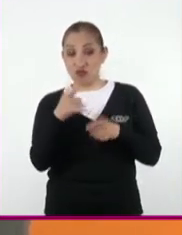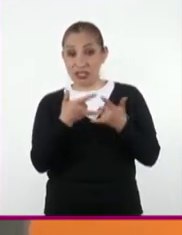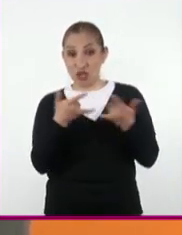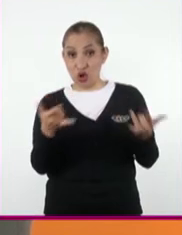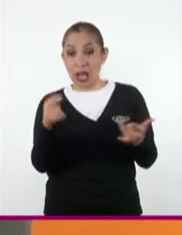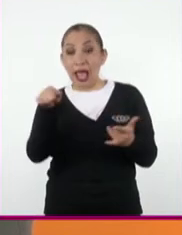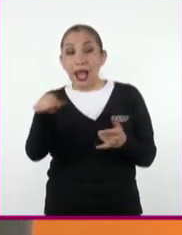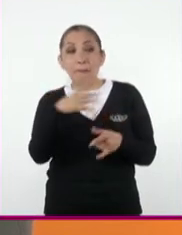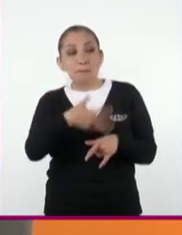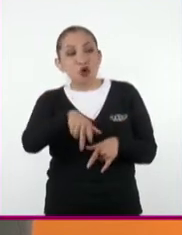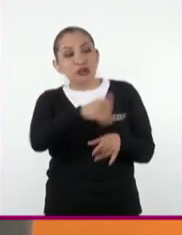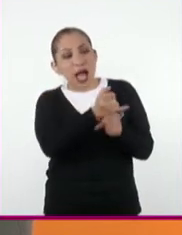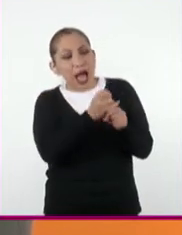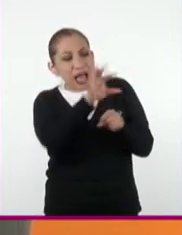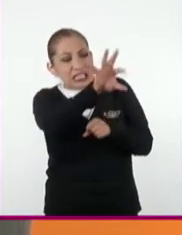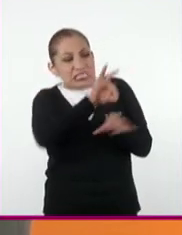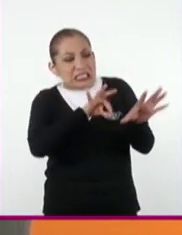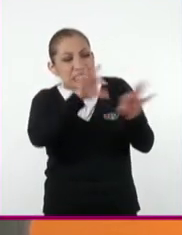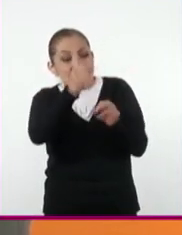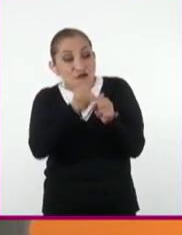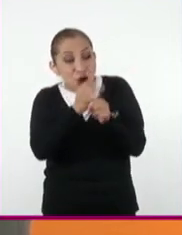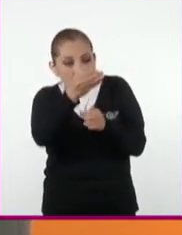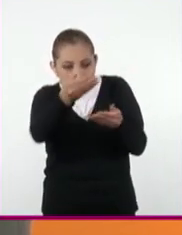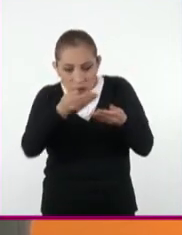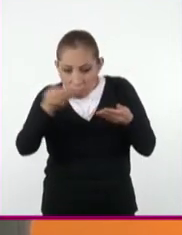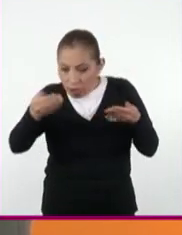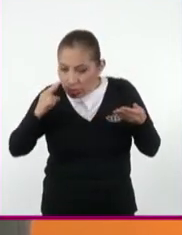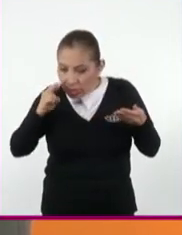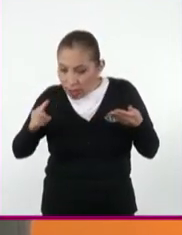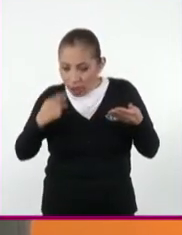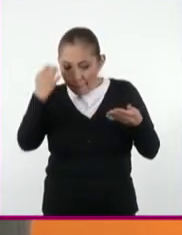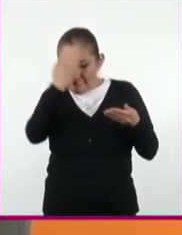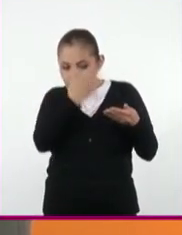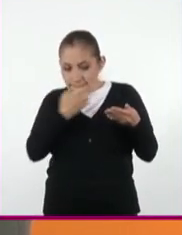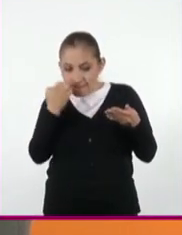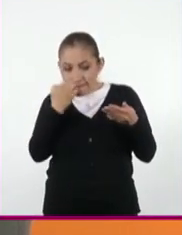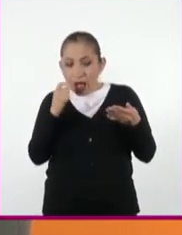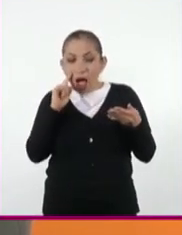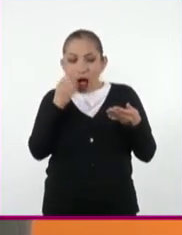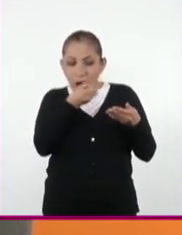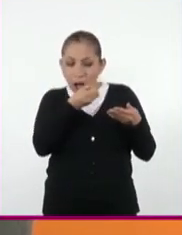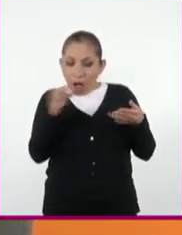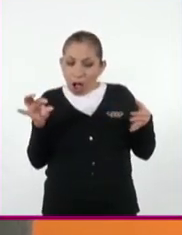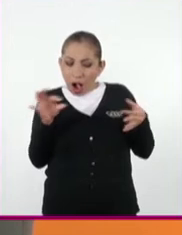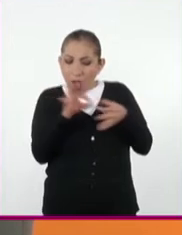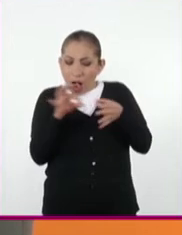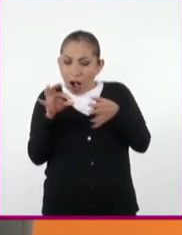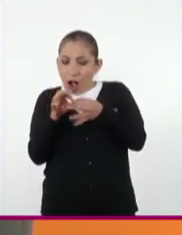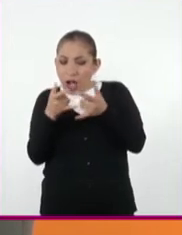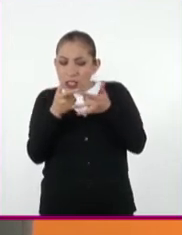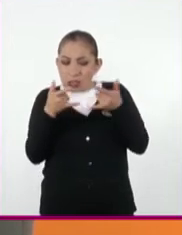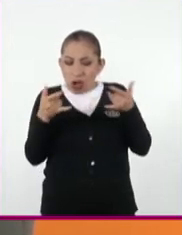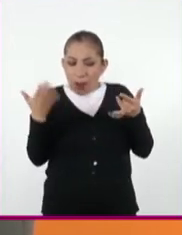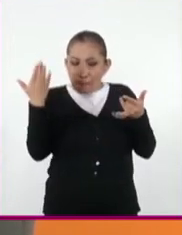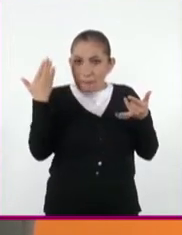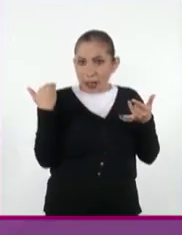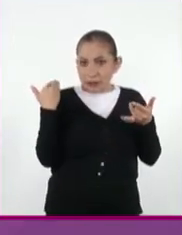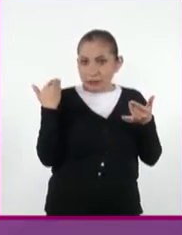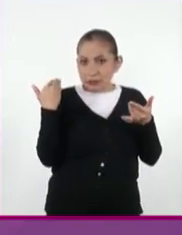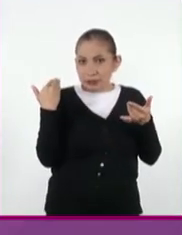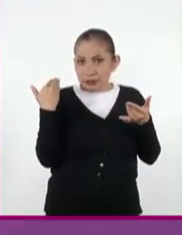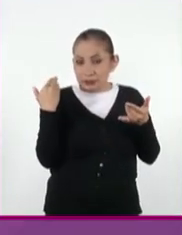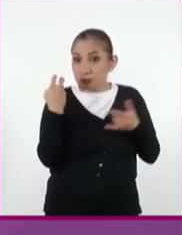fuentes que proporcionen información y le permitan interpretar y reconstruir hechos del pasado por ello.